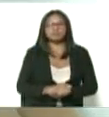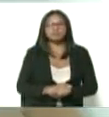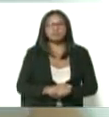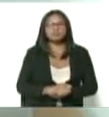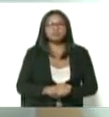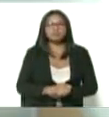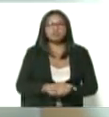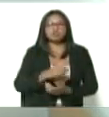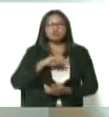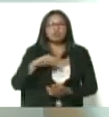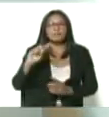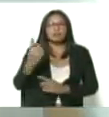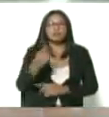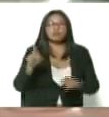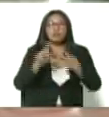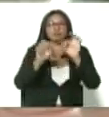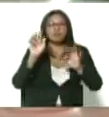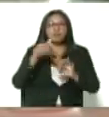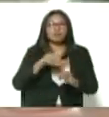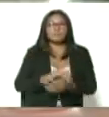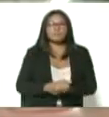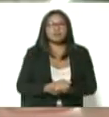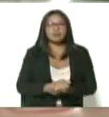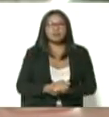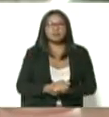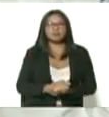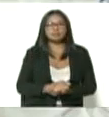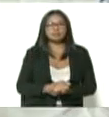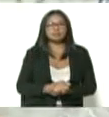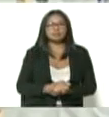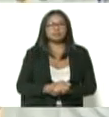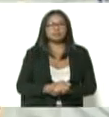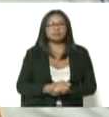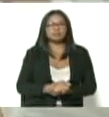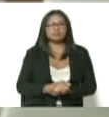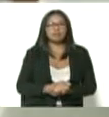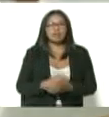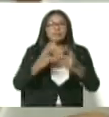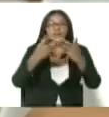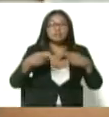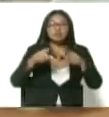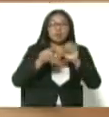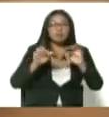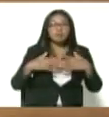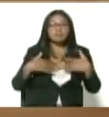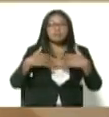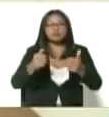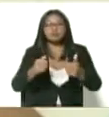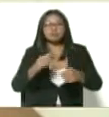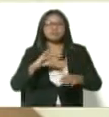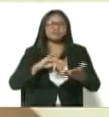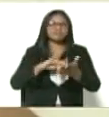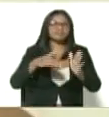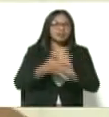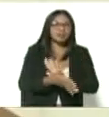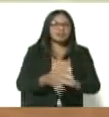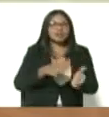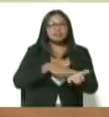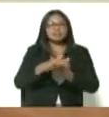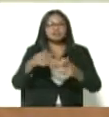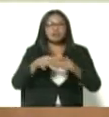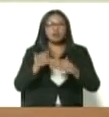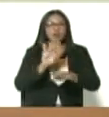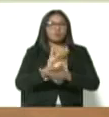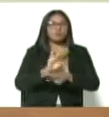etapa va a ser colocada a todos nuestros profesionales y personal administrativo del área de la salud para que para garantizar y